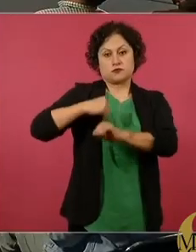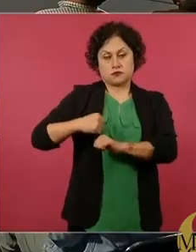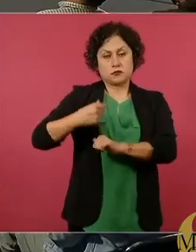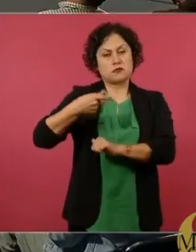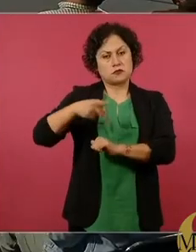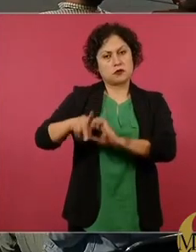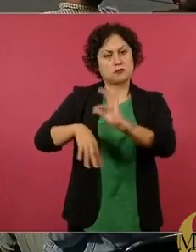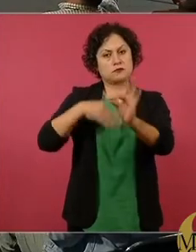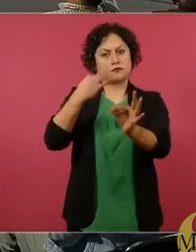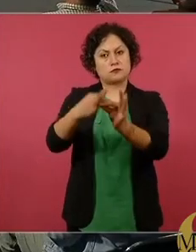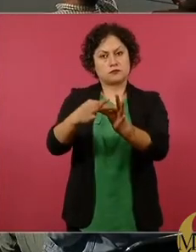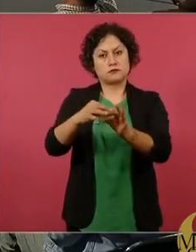cumplir.